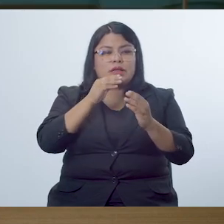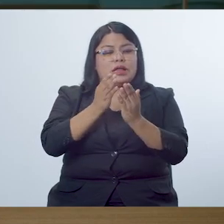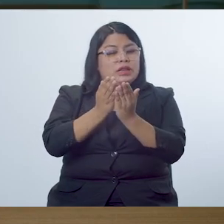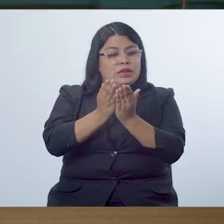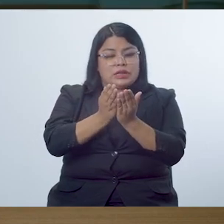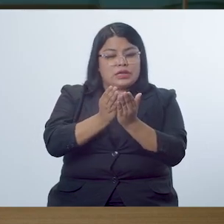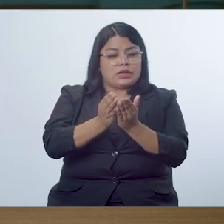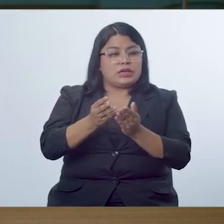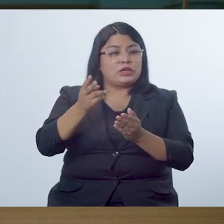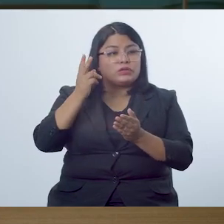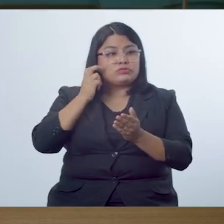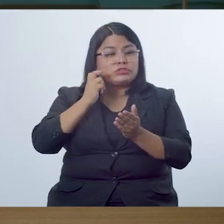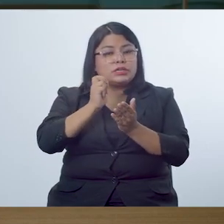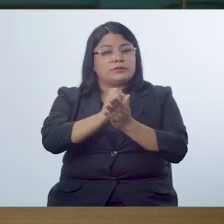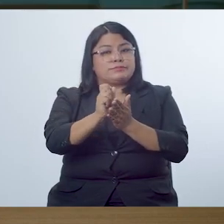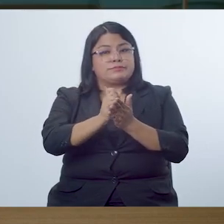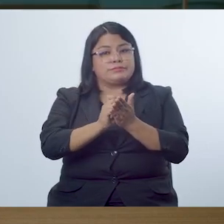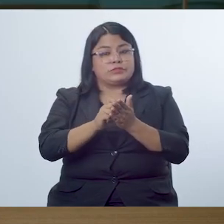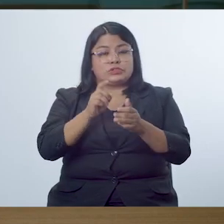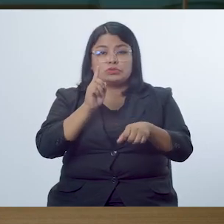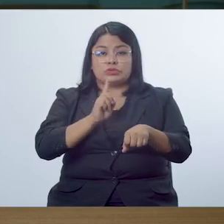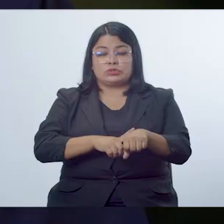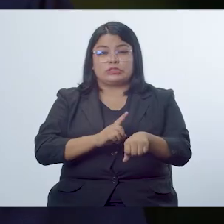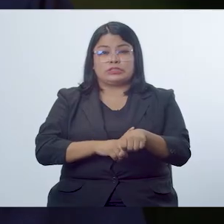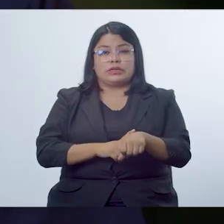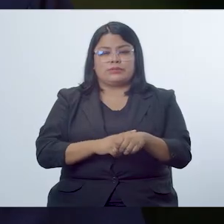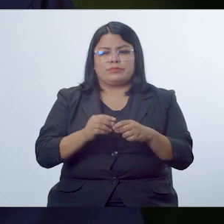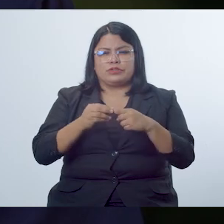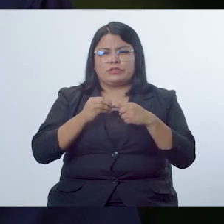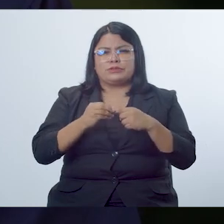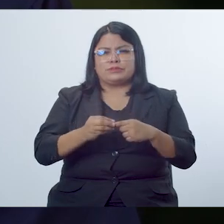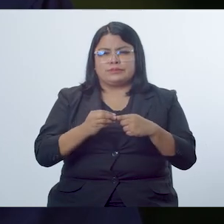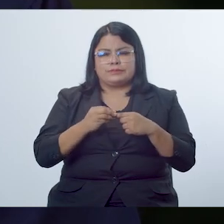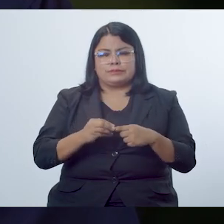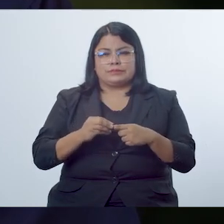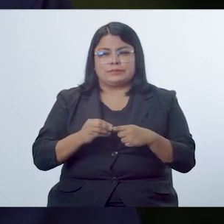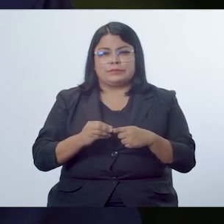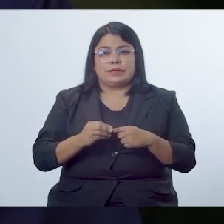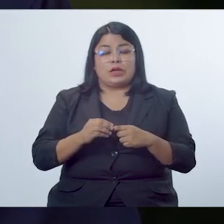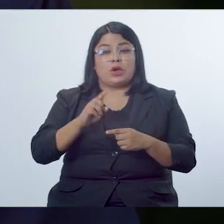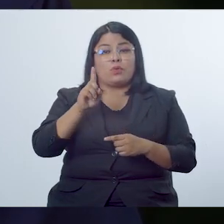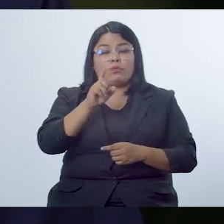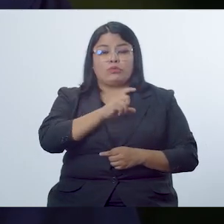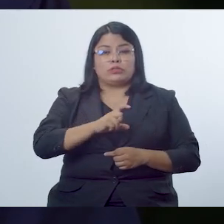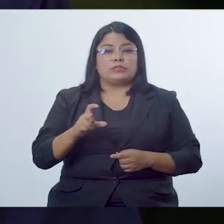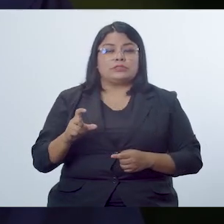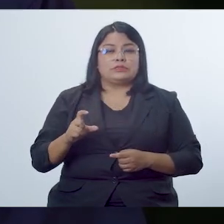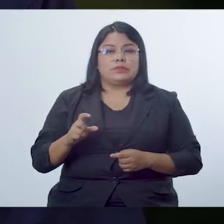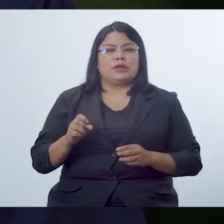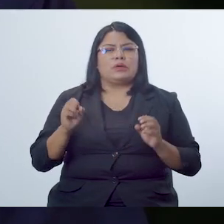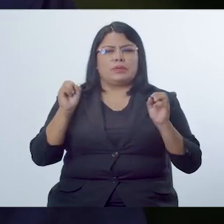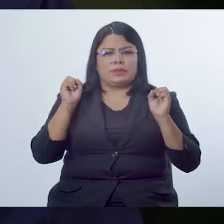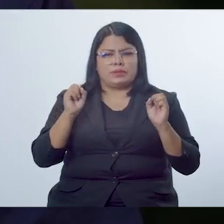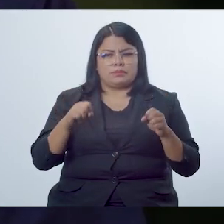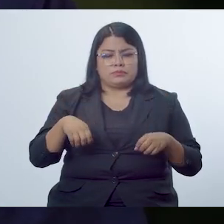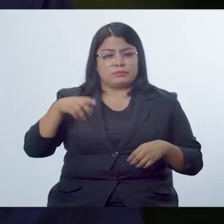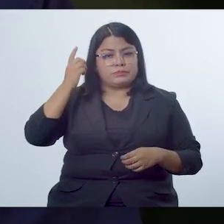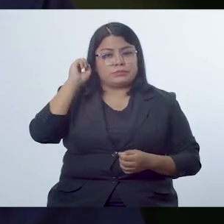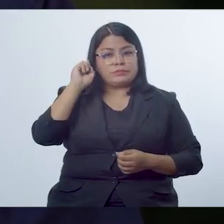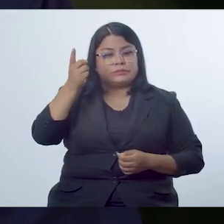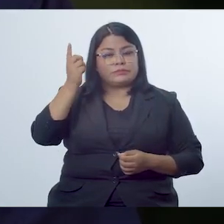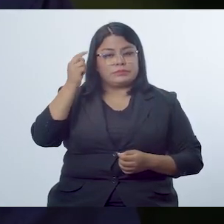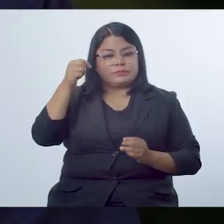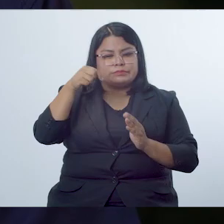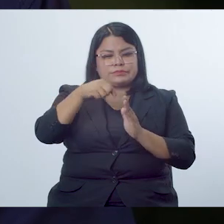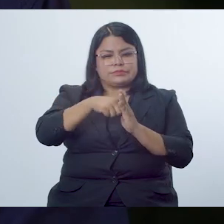hablar, leer, escuchar y escribir. Son momentos específicos dentro de una semana que van a permitir al